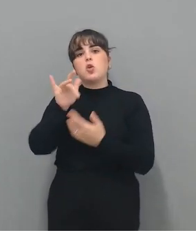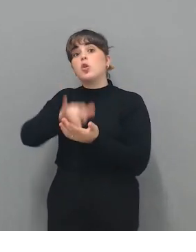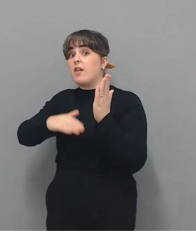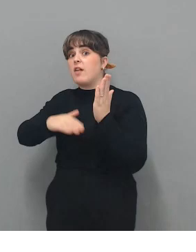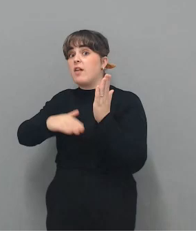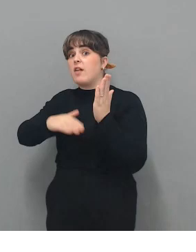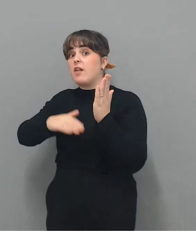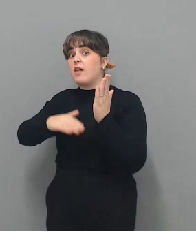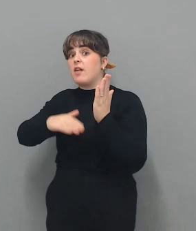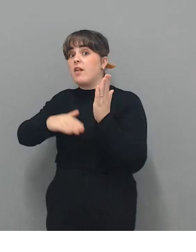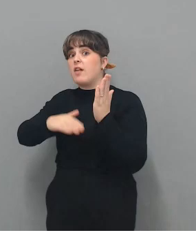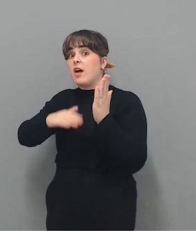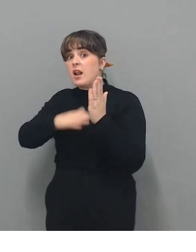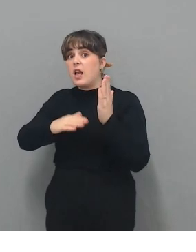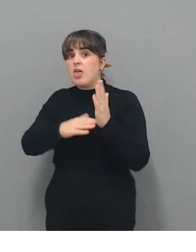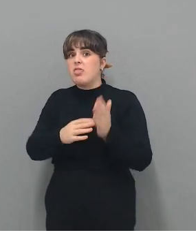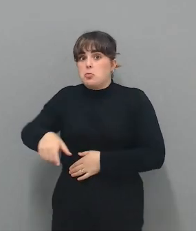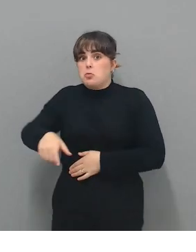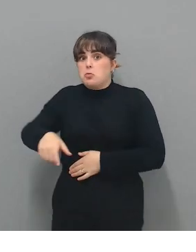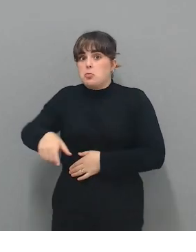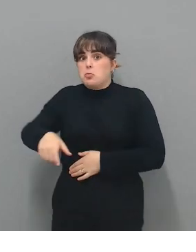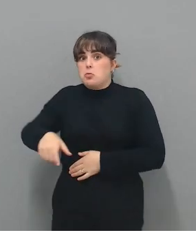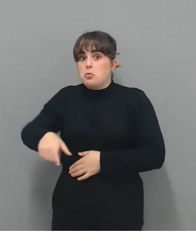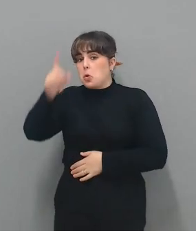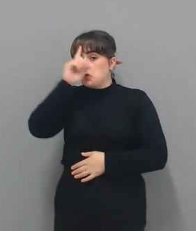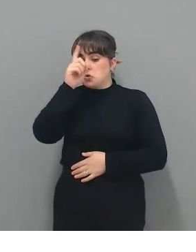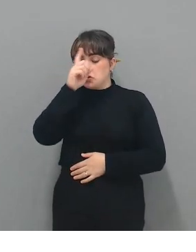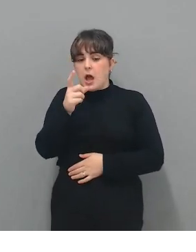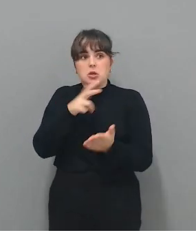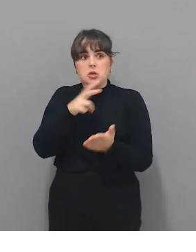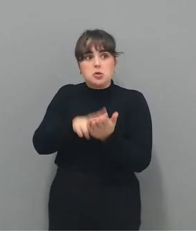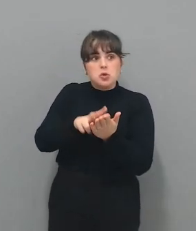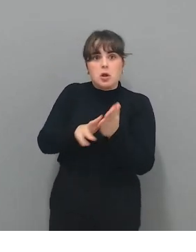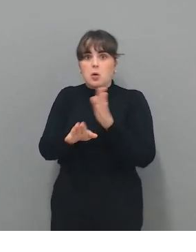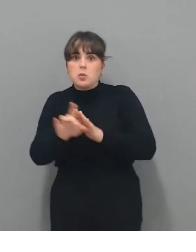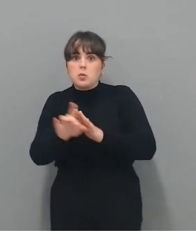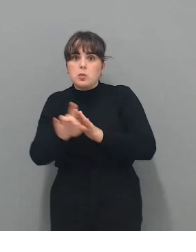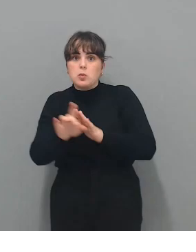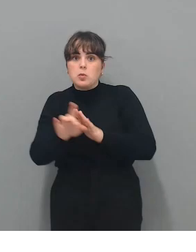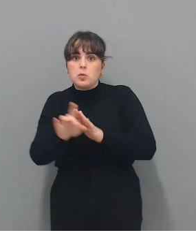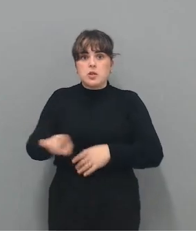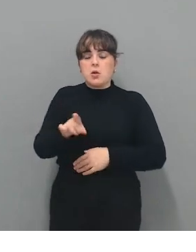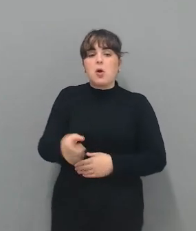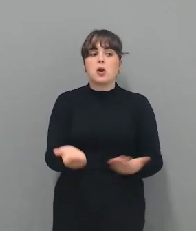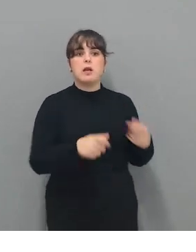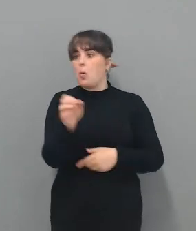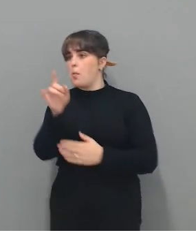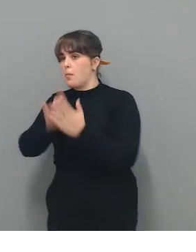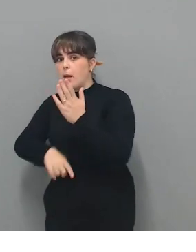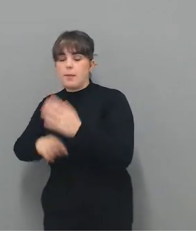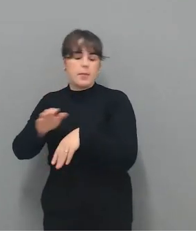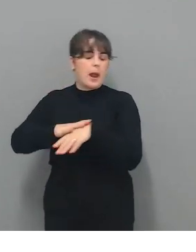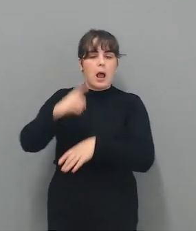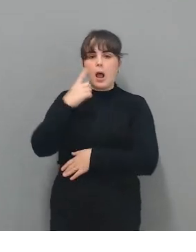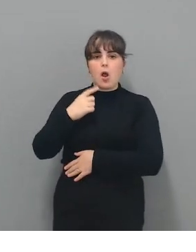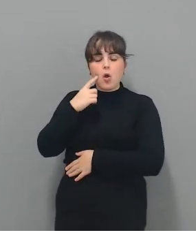no sabe si tiene que seguir pagando la hipoteca, depende del seguro que tenga, o bien con el banco o seguros privados.